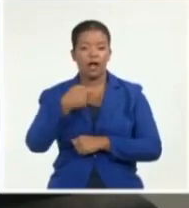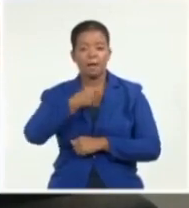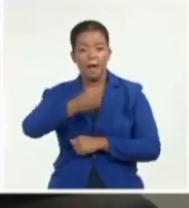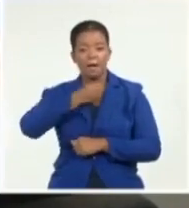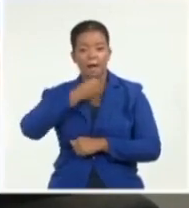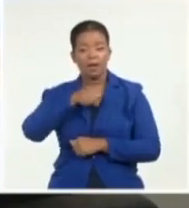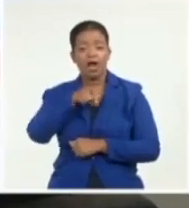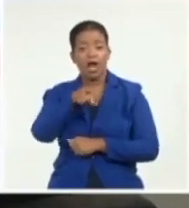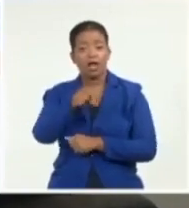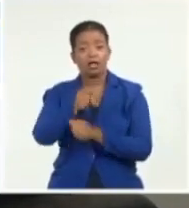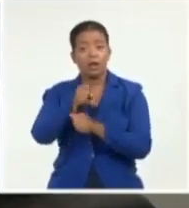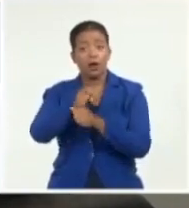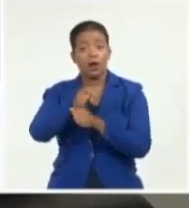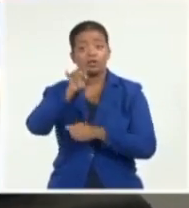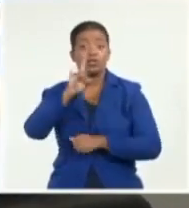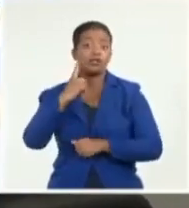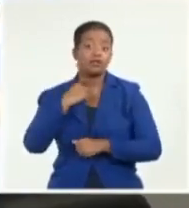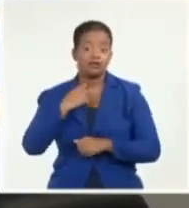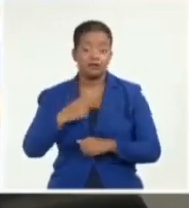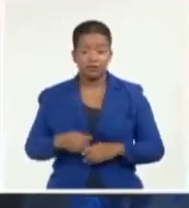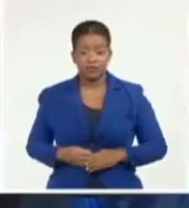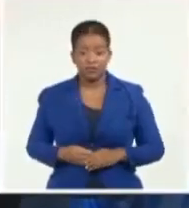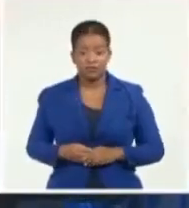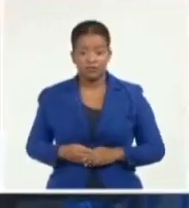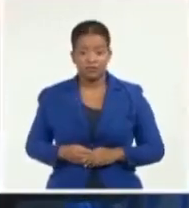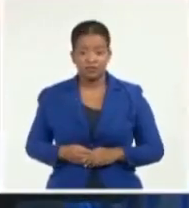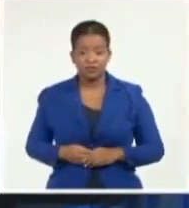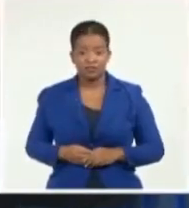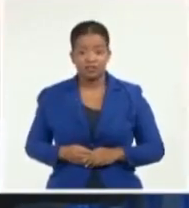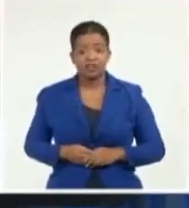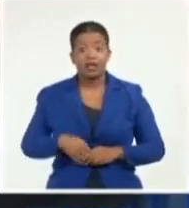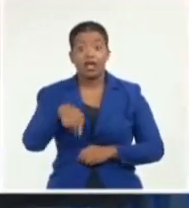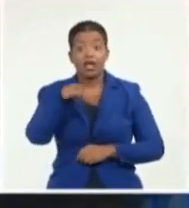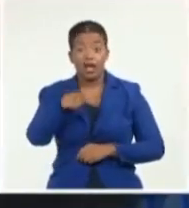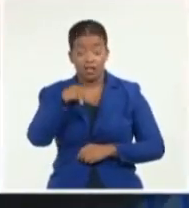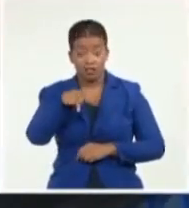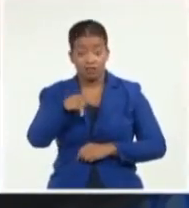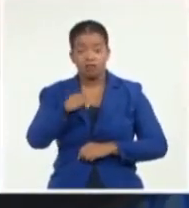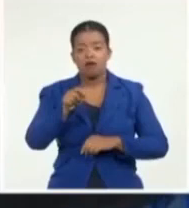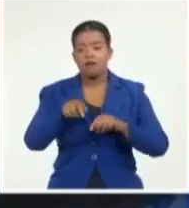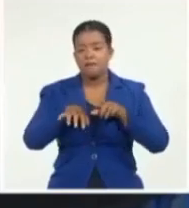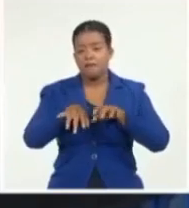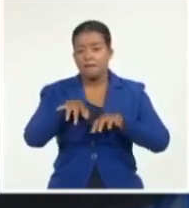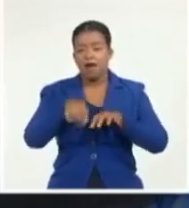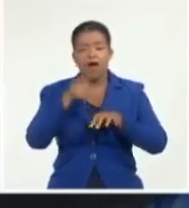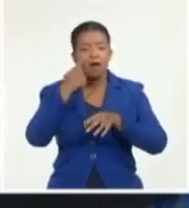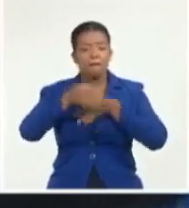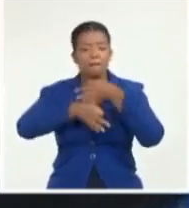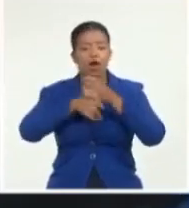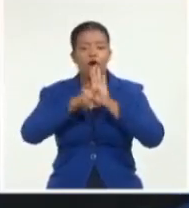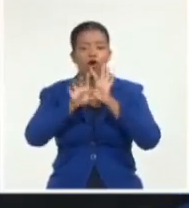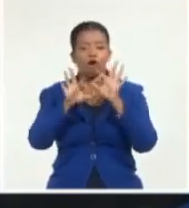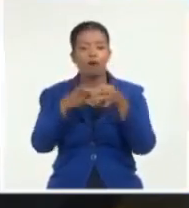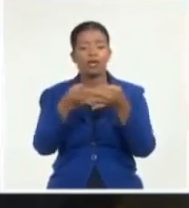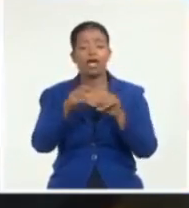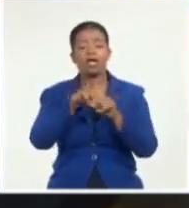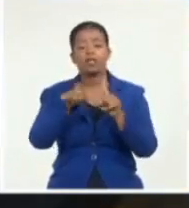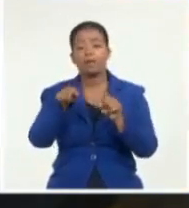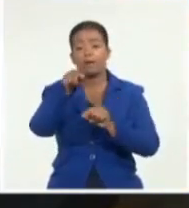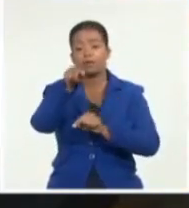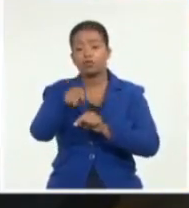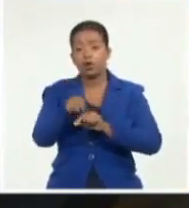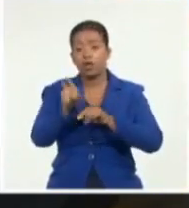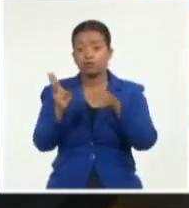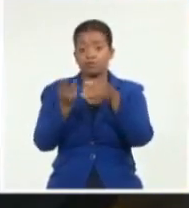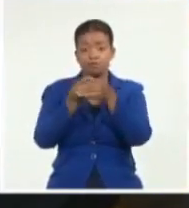derecho desde hace 17 años. Él afirma que el Código de las Familias aborda el tema de las personas en situación de discapacidad